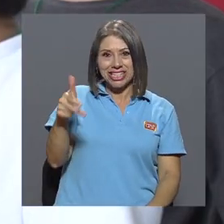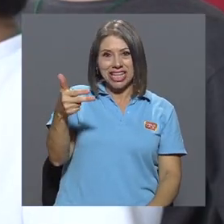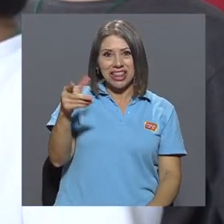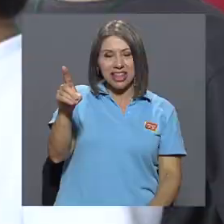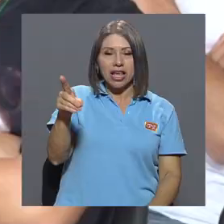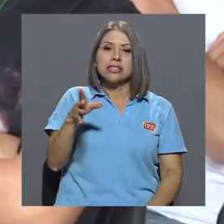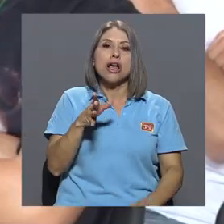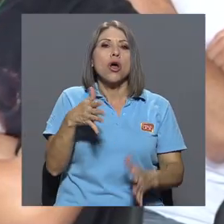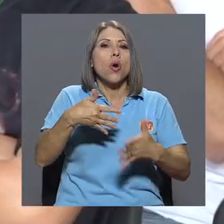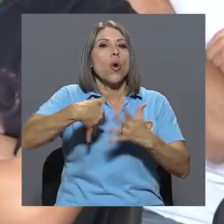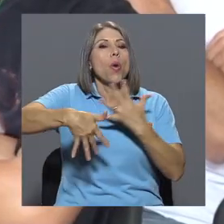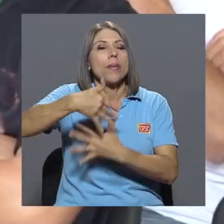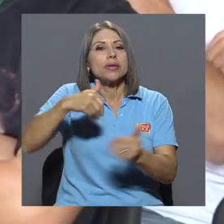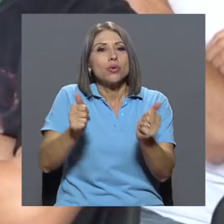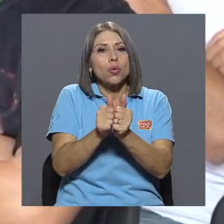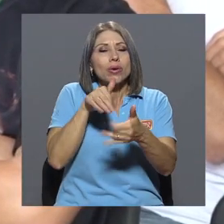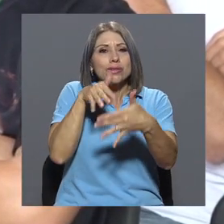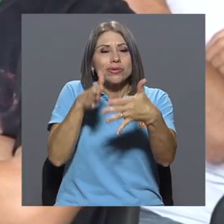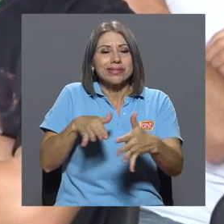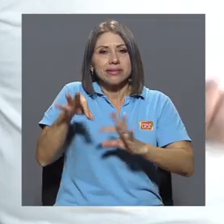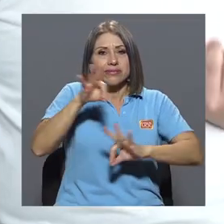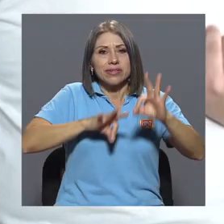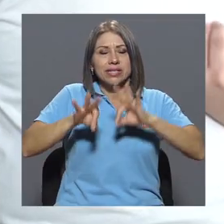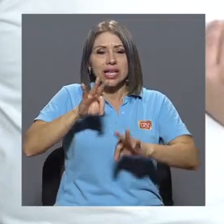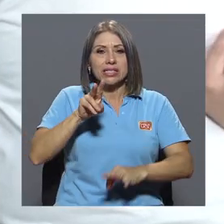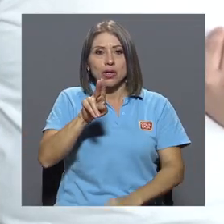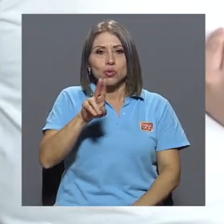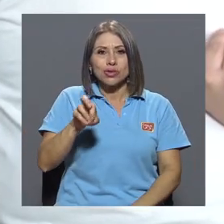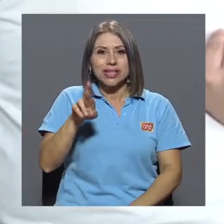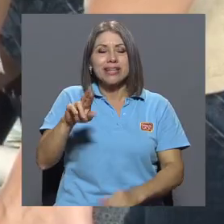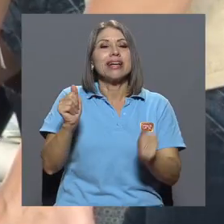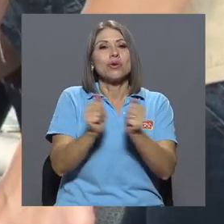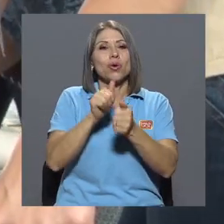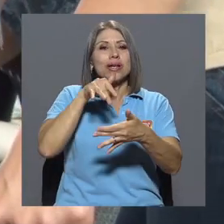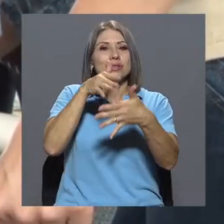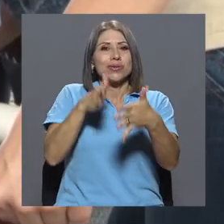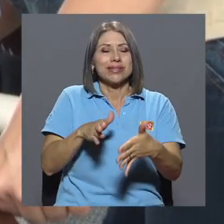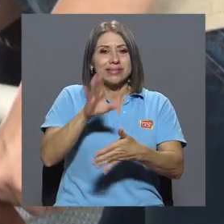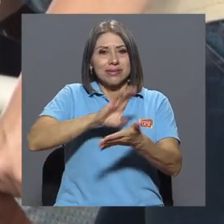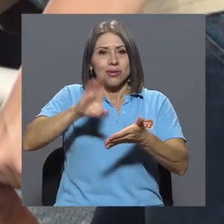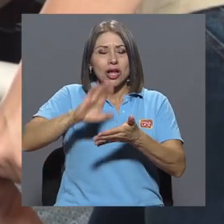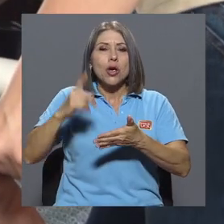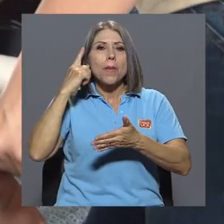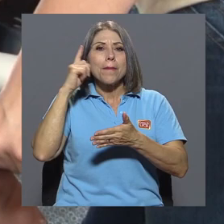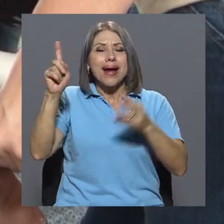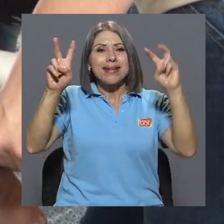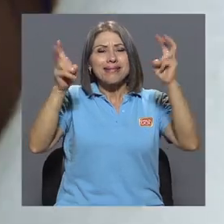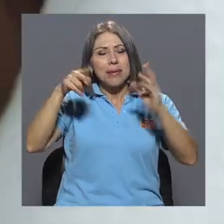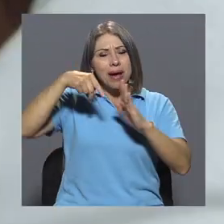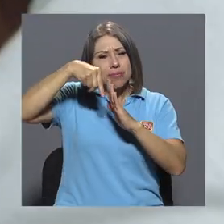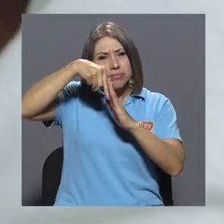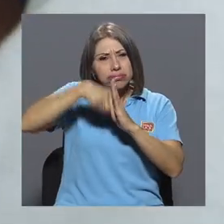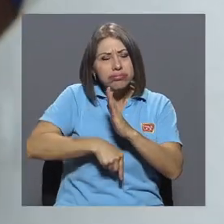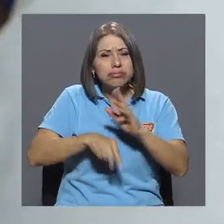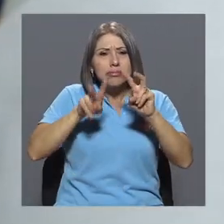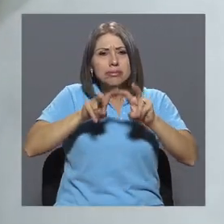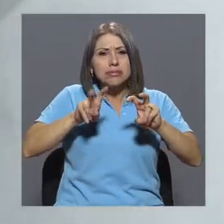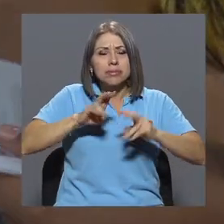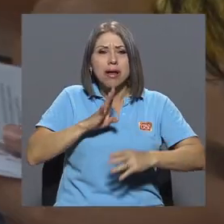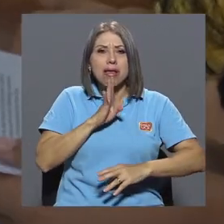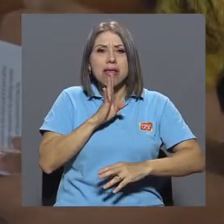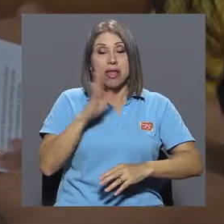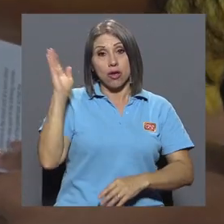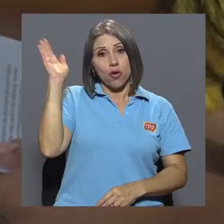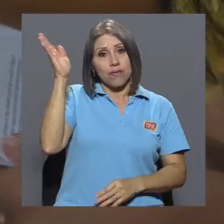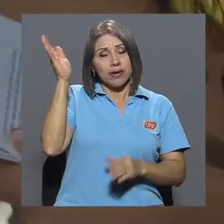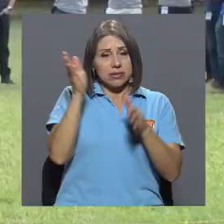estudiantes de física de la UCR y con estudiantes de colegio para profundizar en este tema. La conferencia estuvo